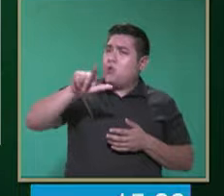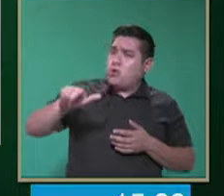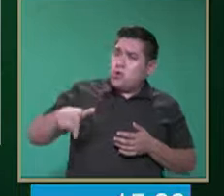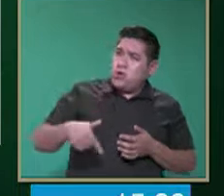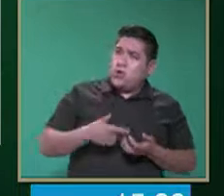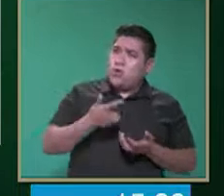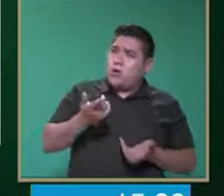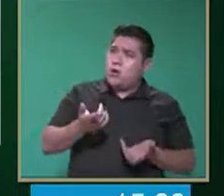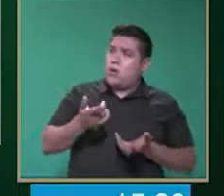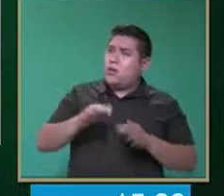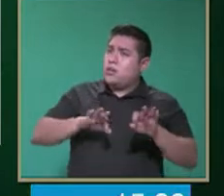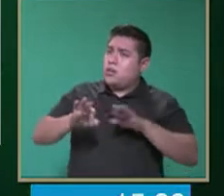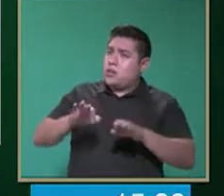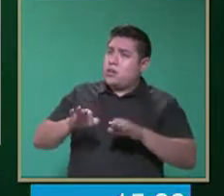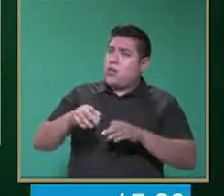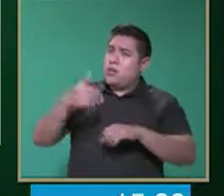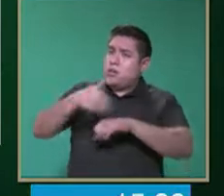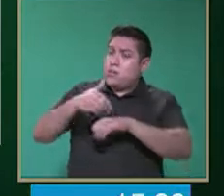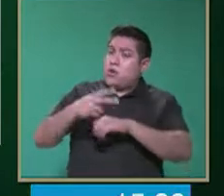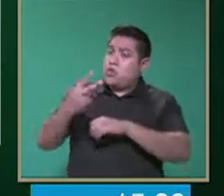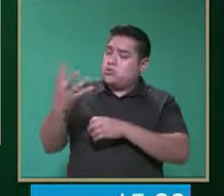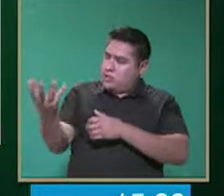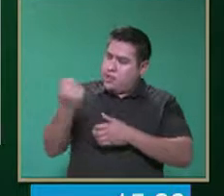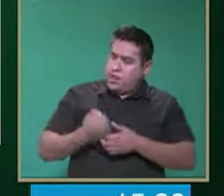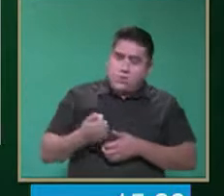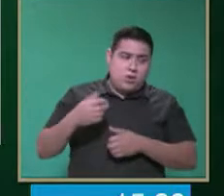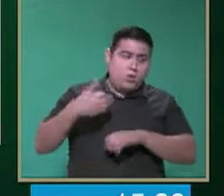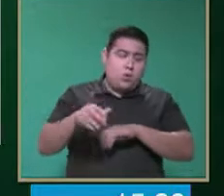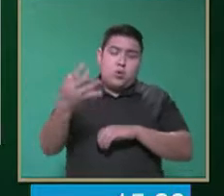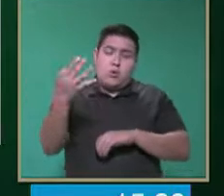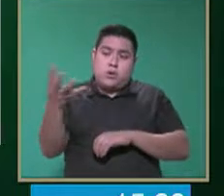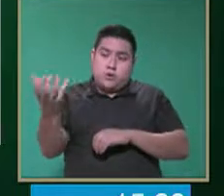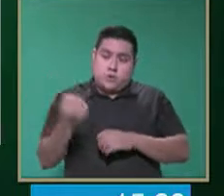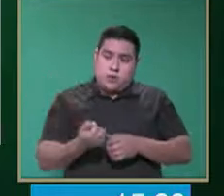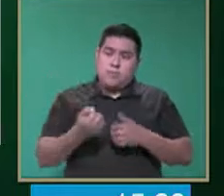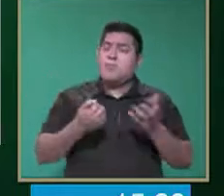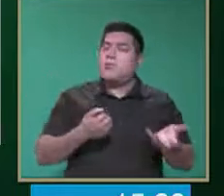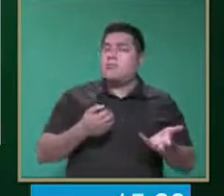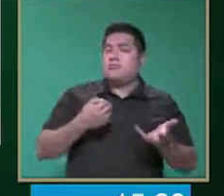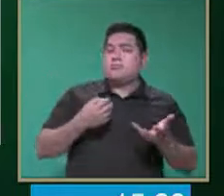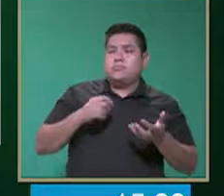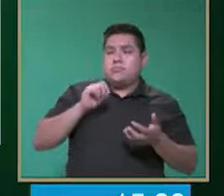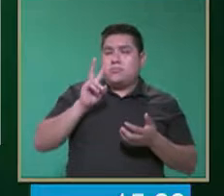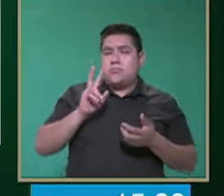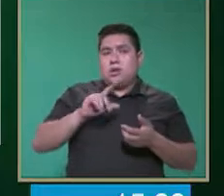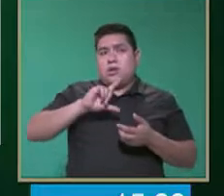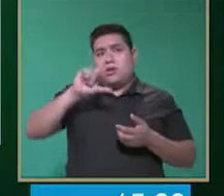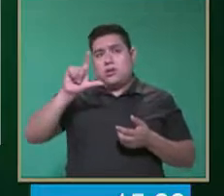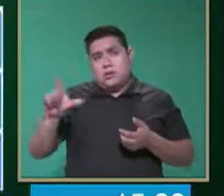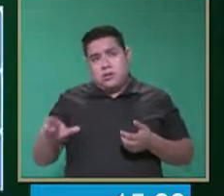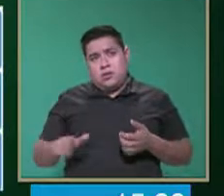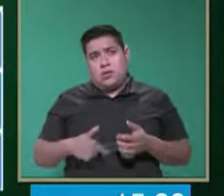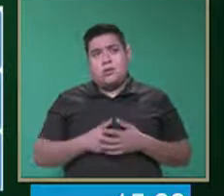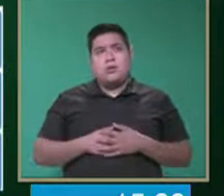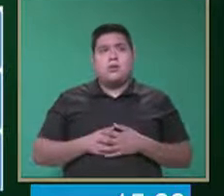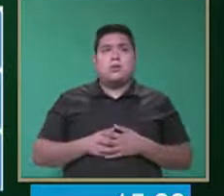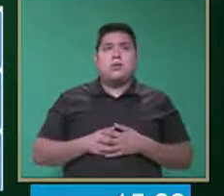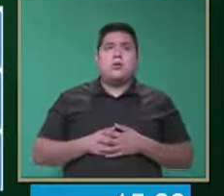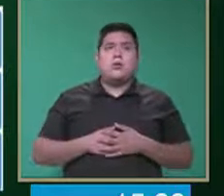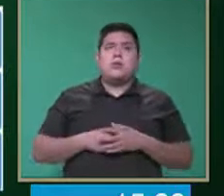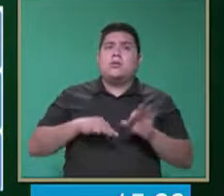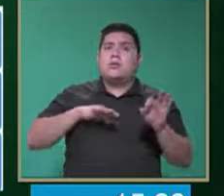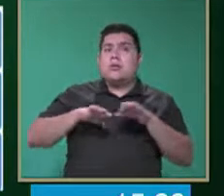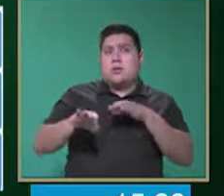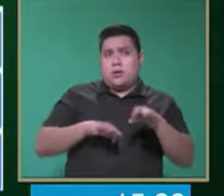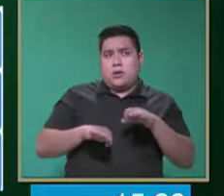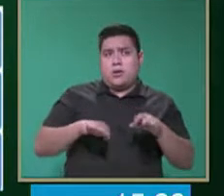podamos trabajar el dame el número 2, dame el número 4, ¿verdad? Y después, posteriormente, trabajar con